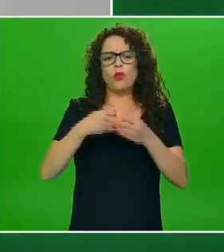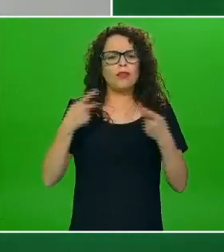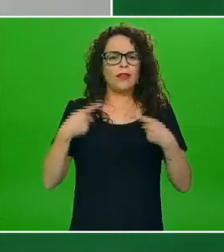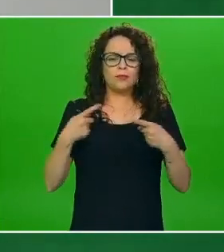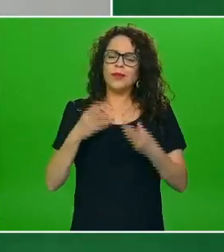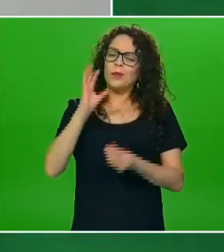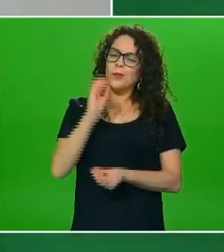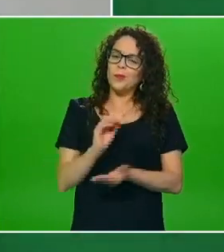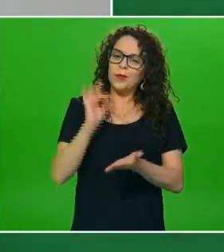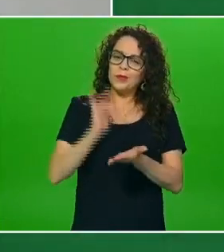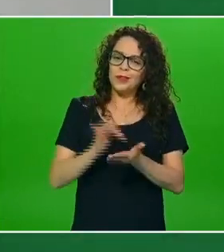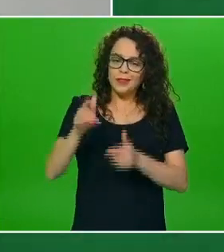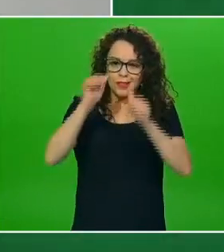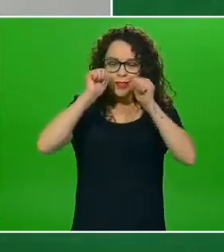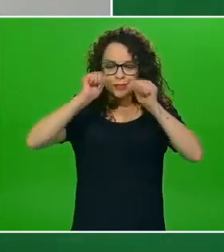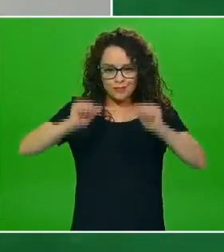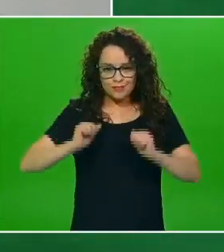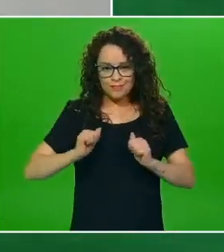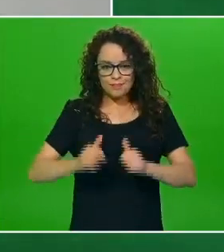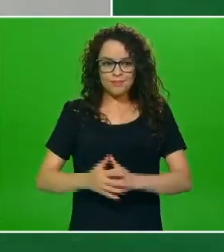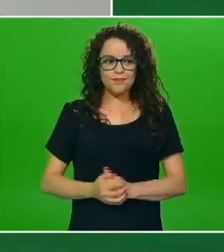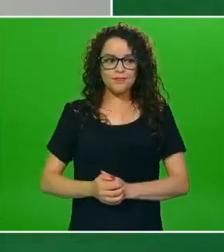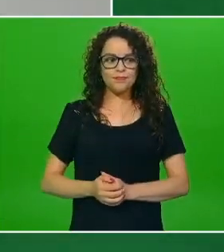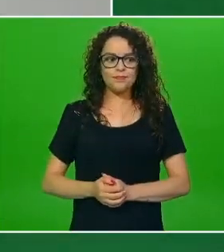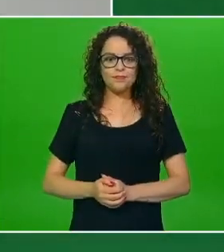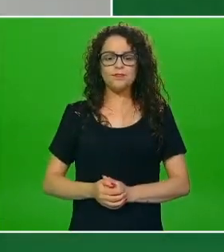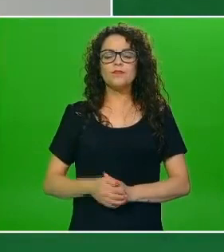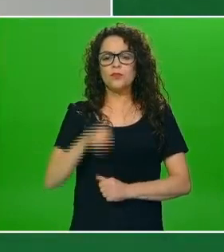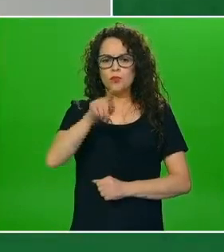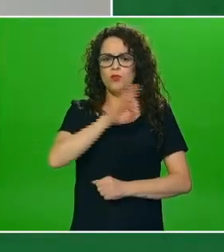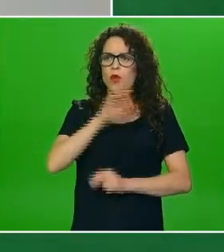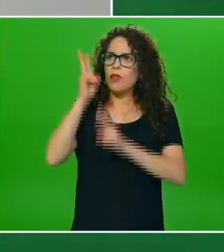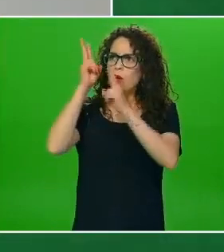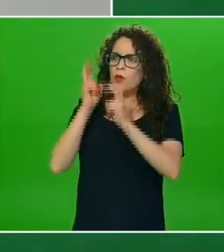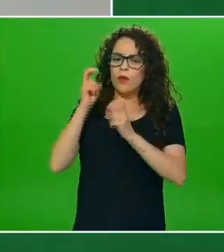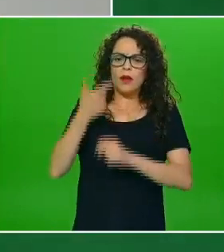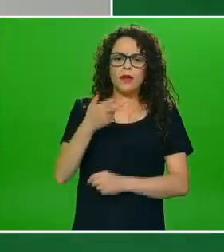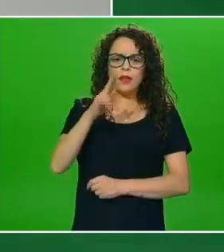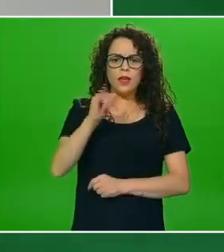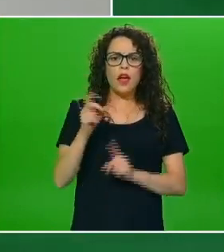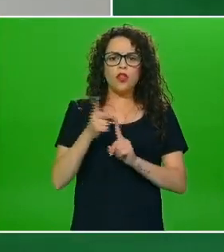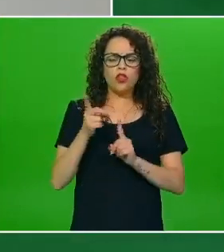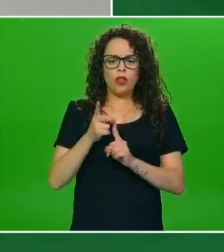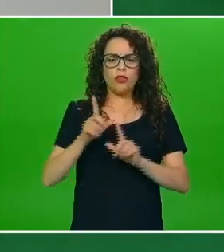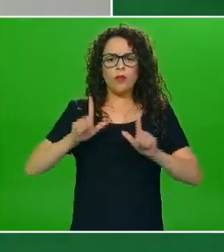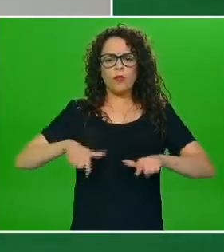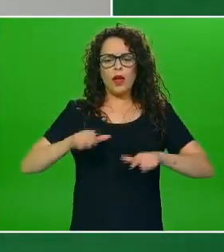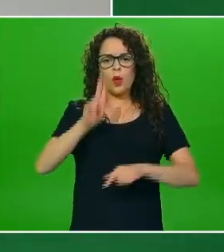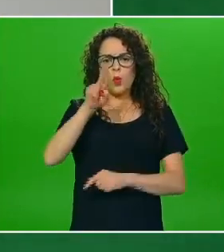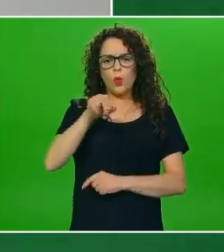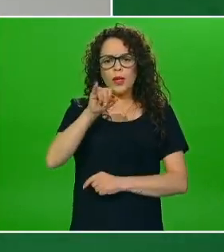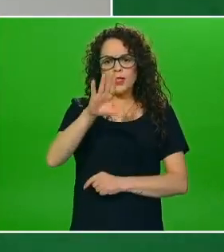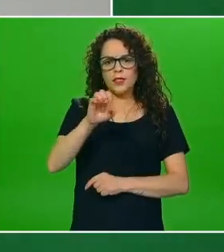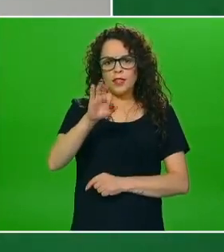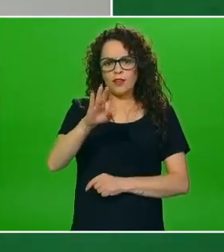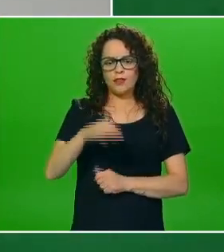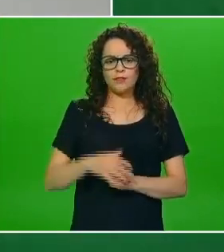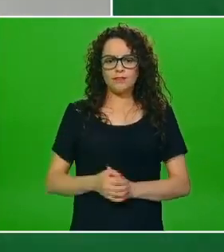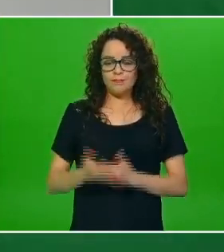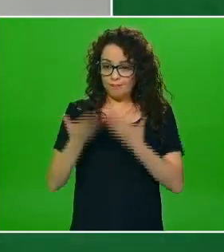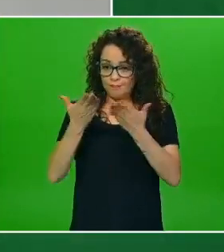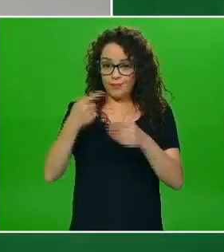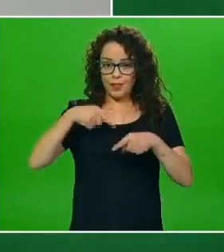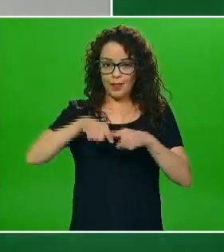agradezco muchísimo su atención los invito a descargar la guía en la página de UNICEF y adelante con las